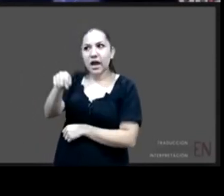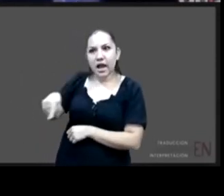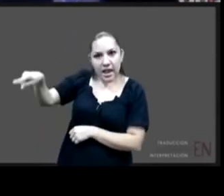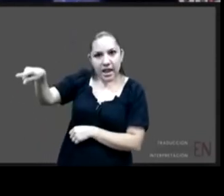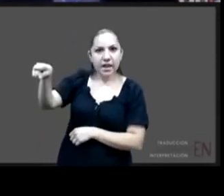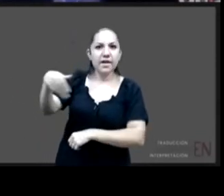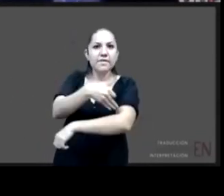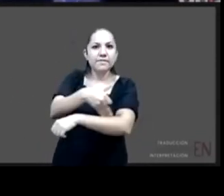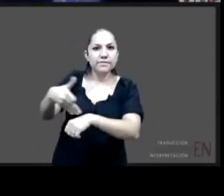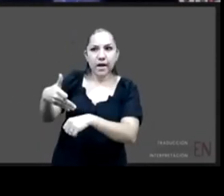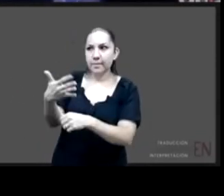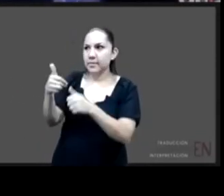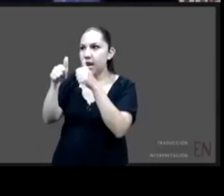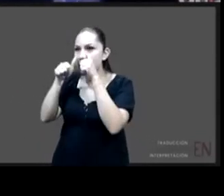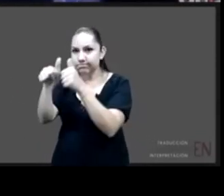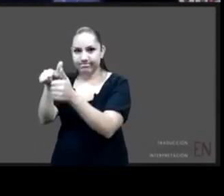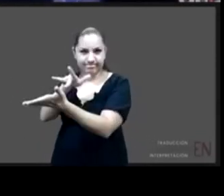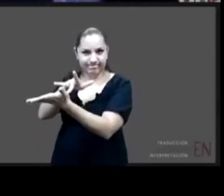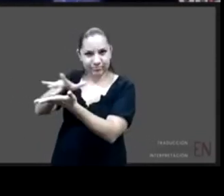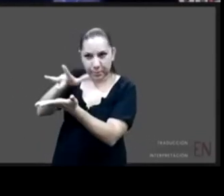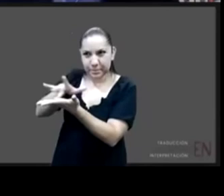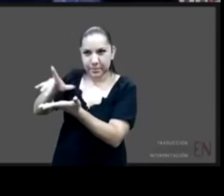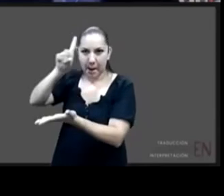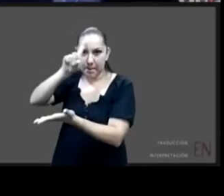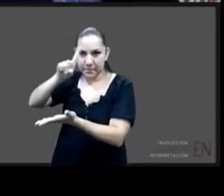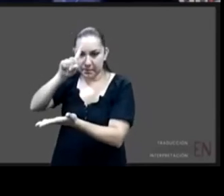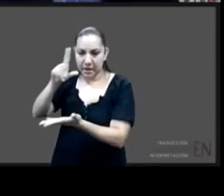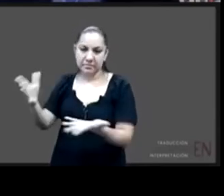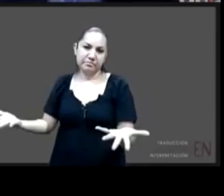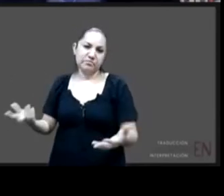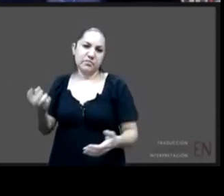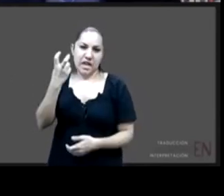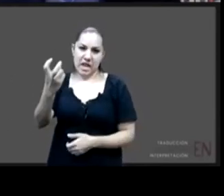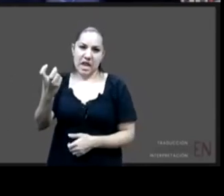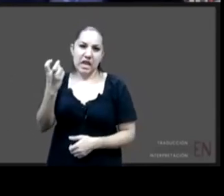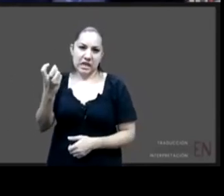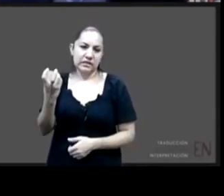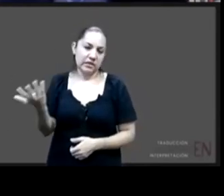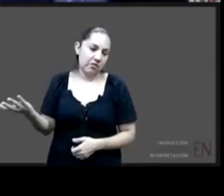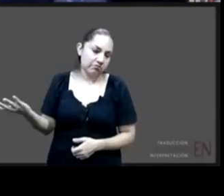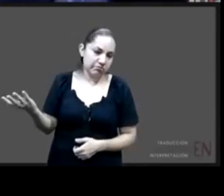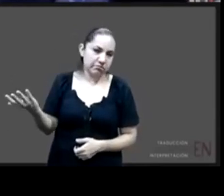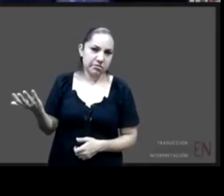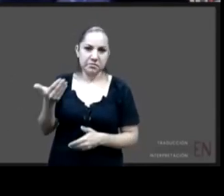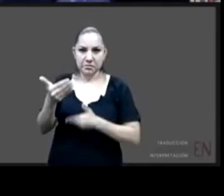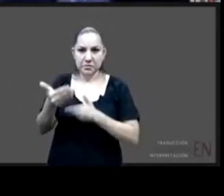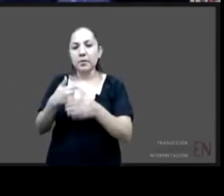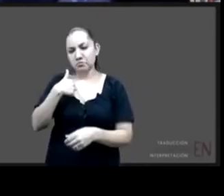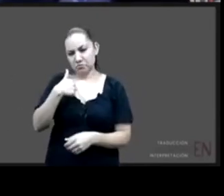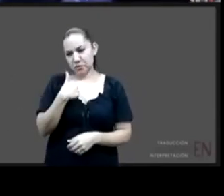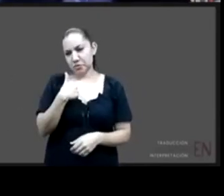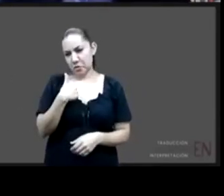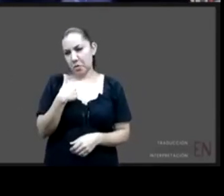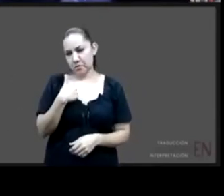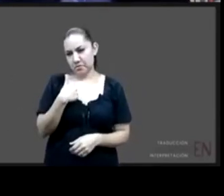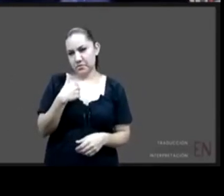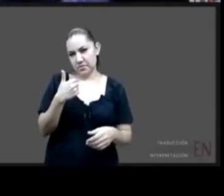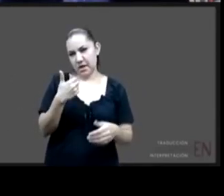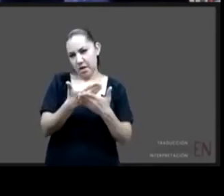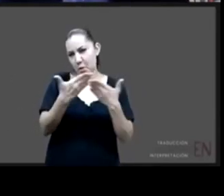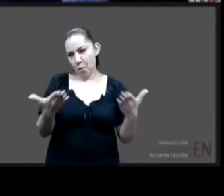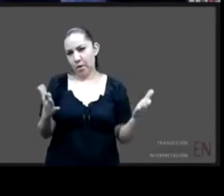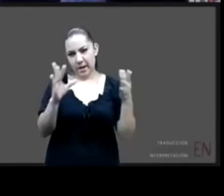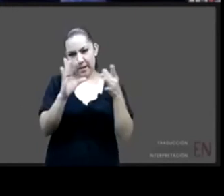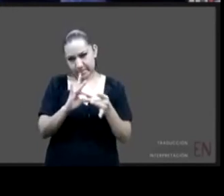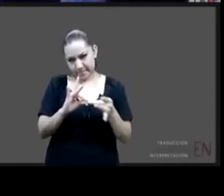aquí yo dejaría pues esta primera intervención como estas tres esta